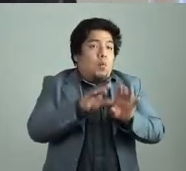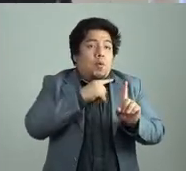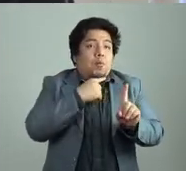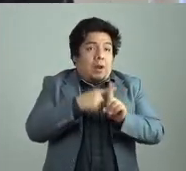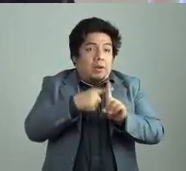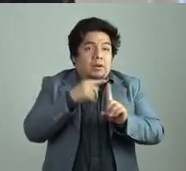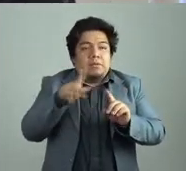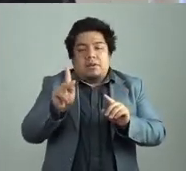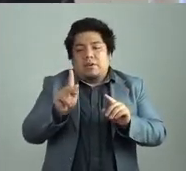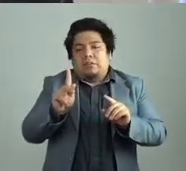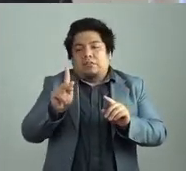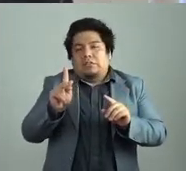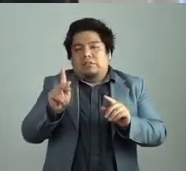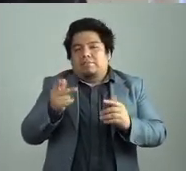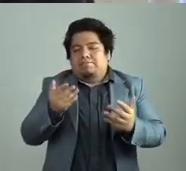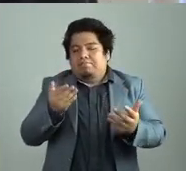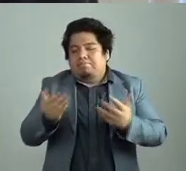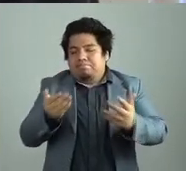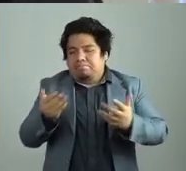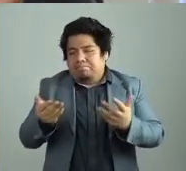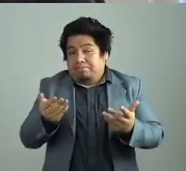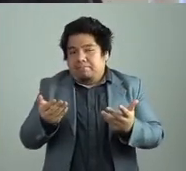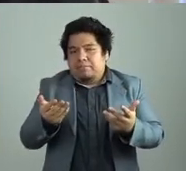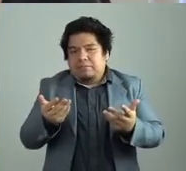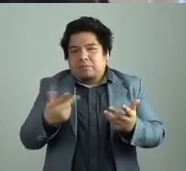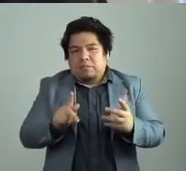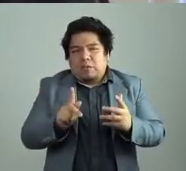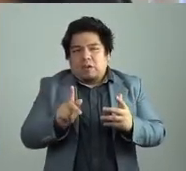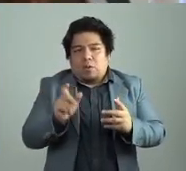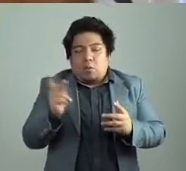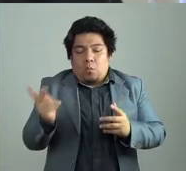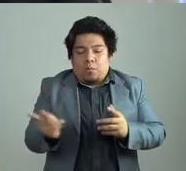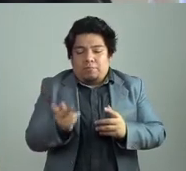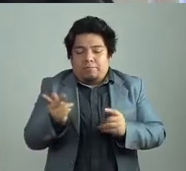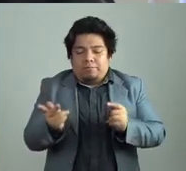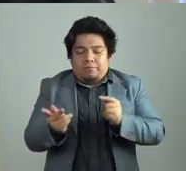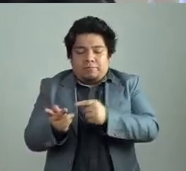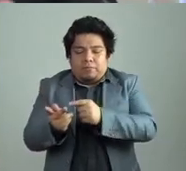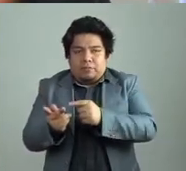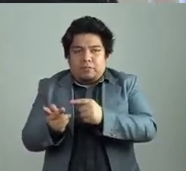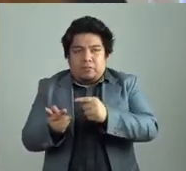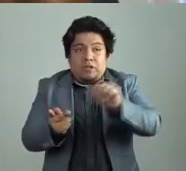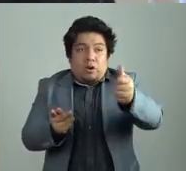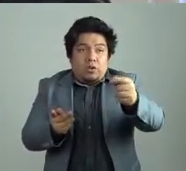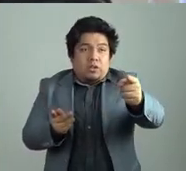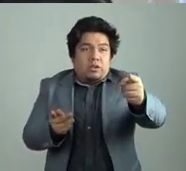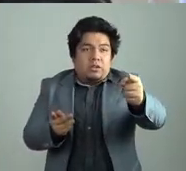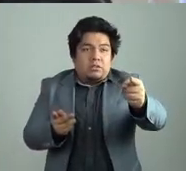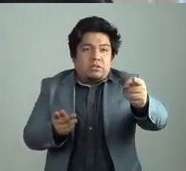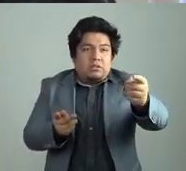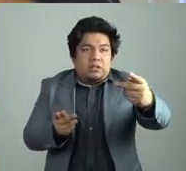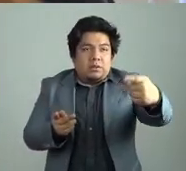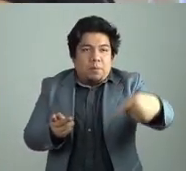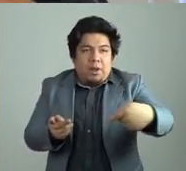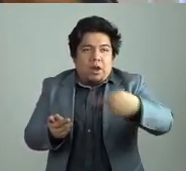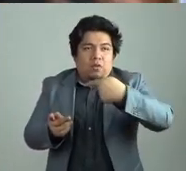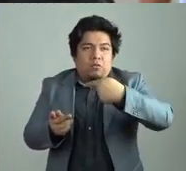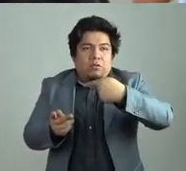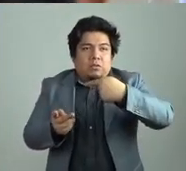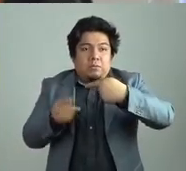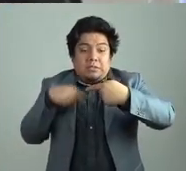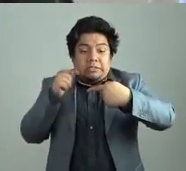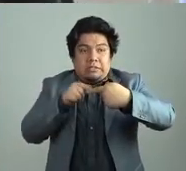pues yo creo que el hecho de que una pregunta genere otra pregunta, que sea mucho más compleja y que